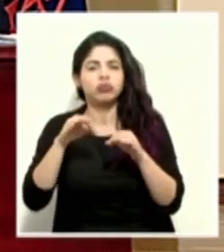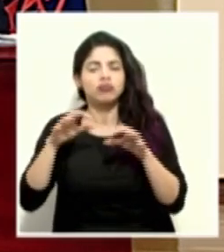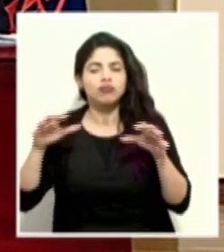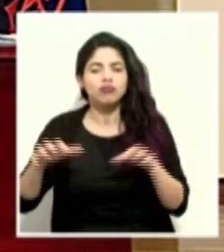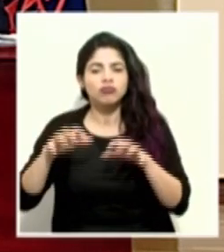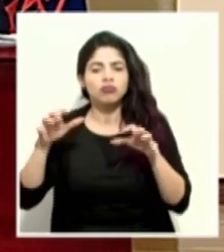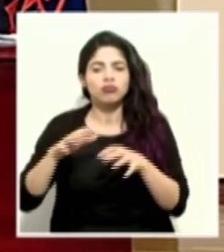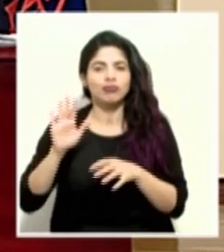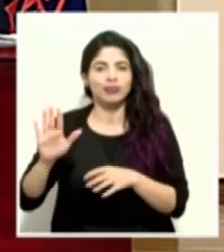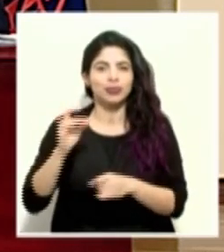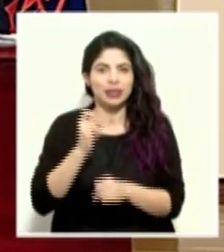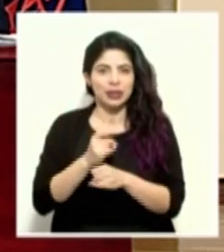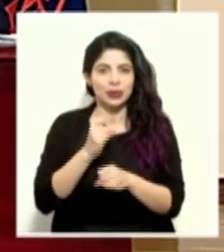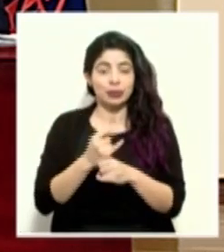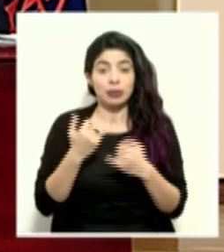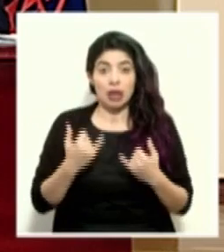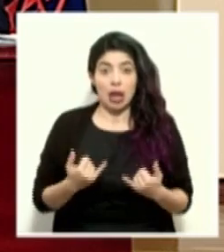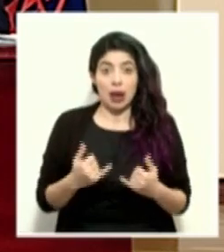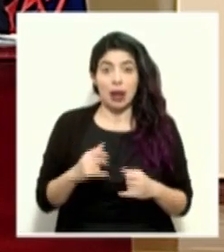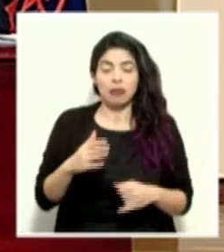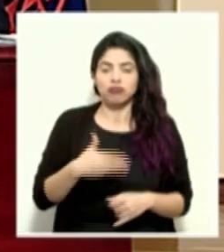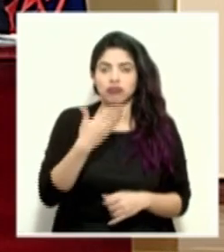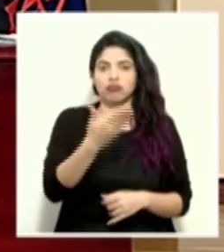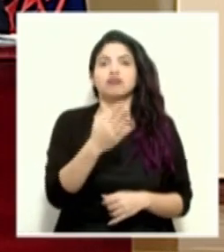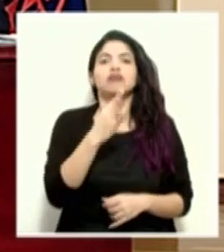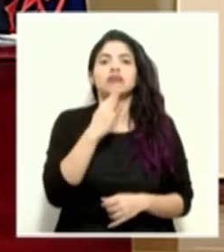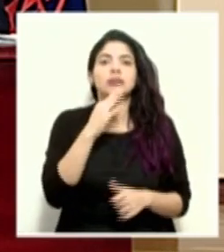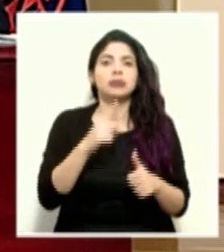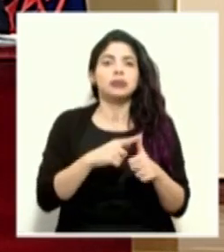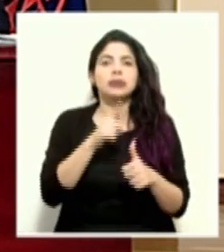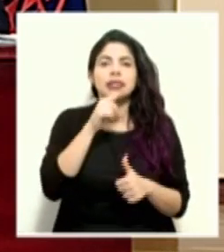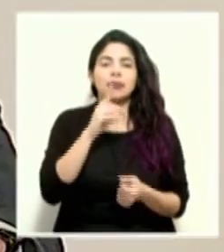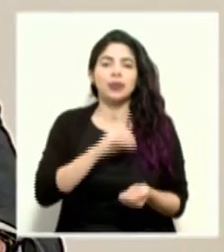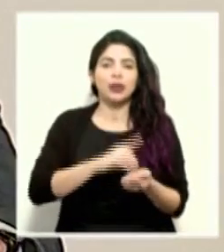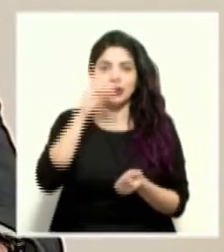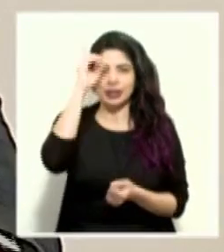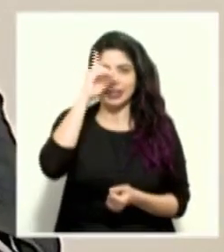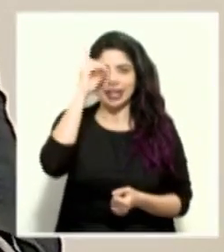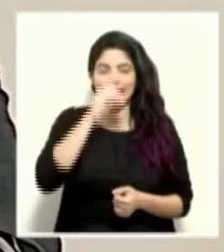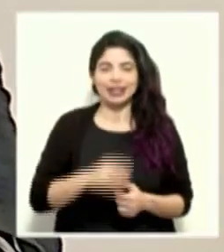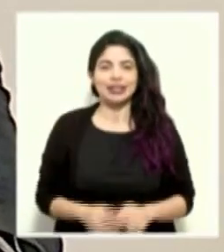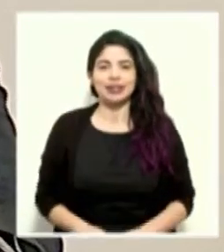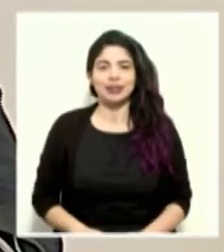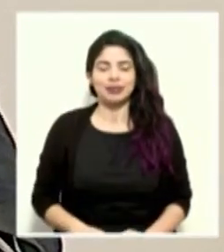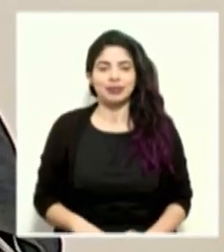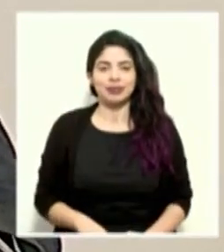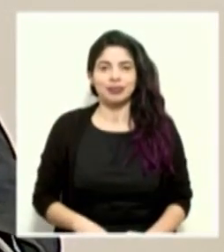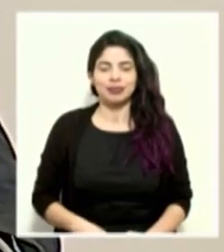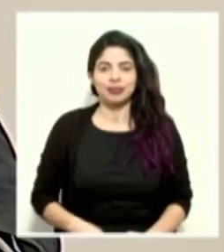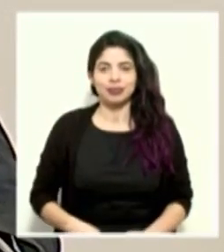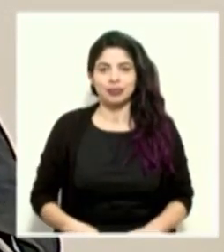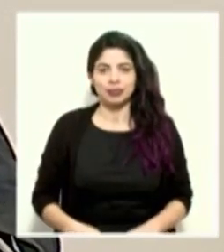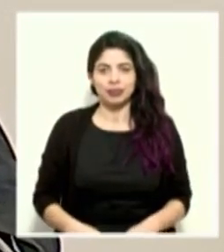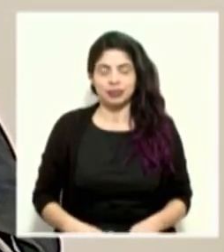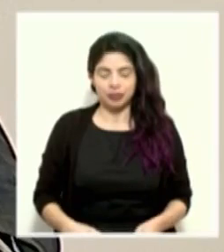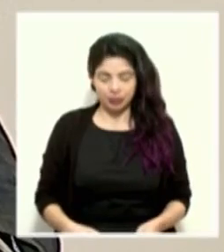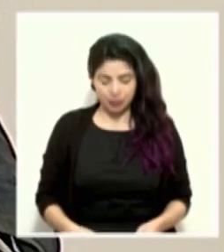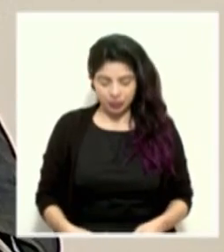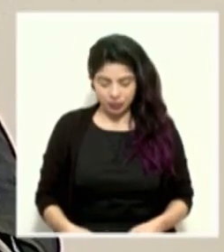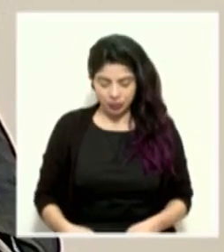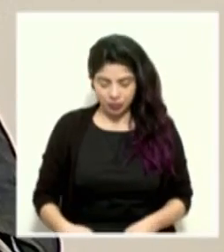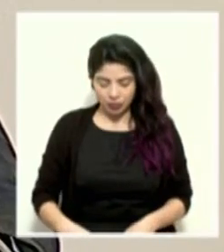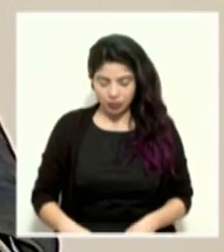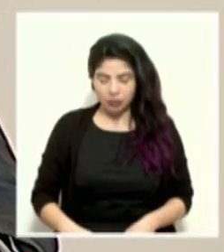acciones de la institución. A continuación, cedemos el uso a la palabra al doctor Salas. Bueno, muchas gracias. Un saludo